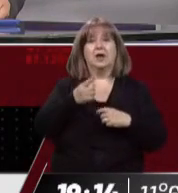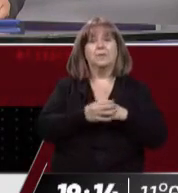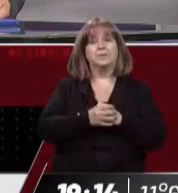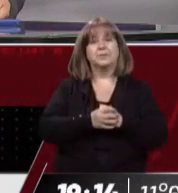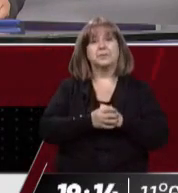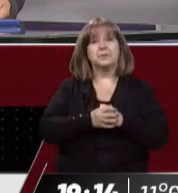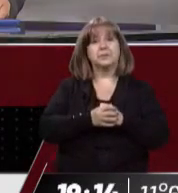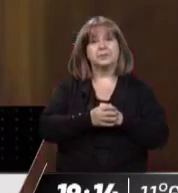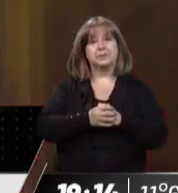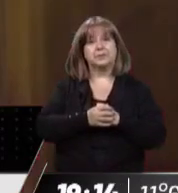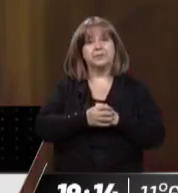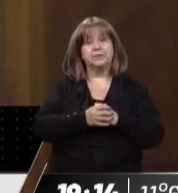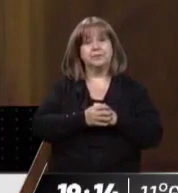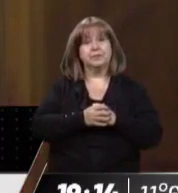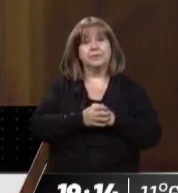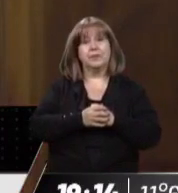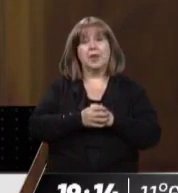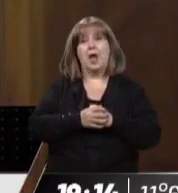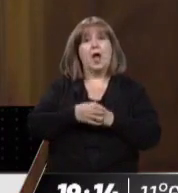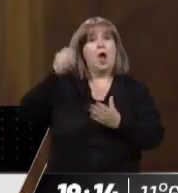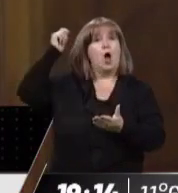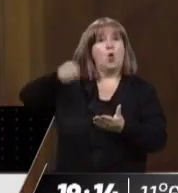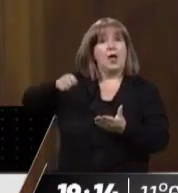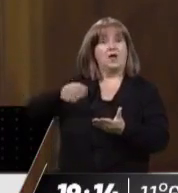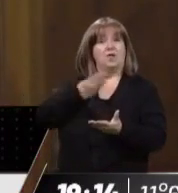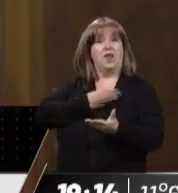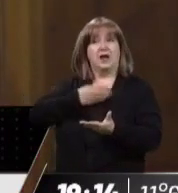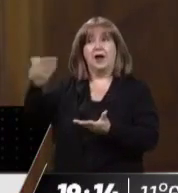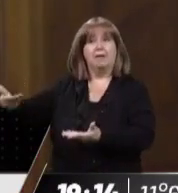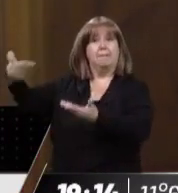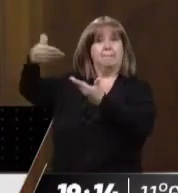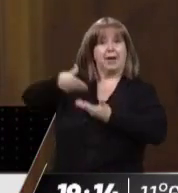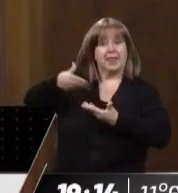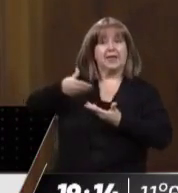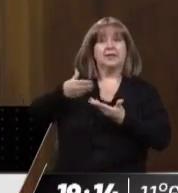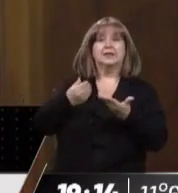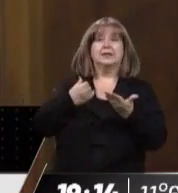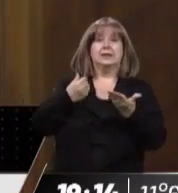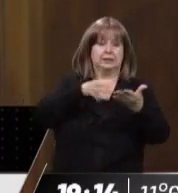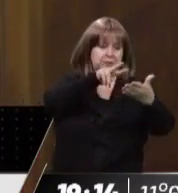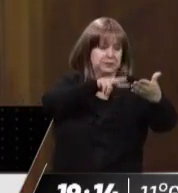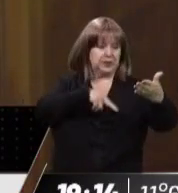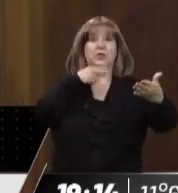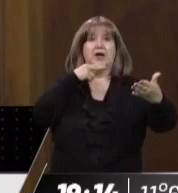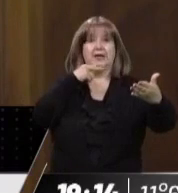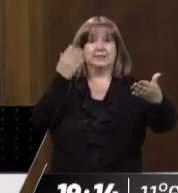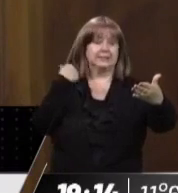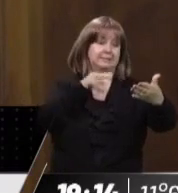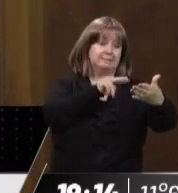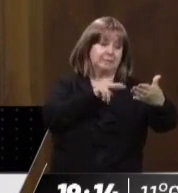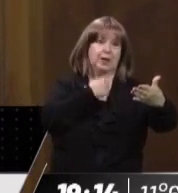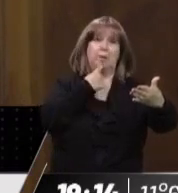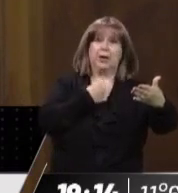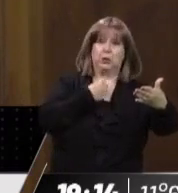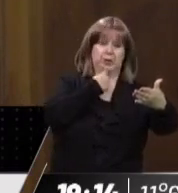justicia. El juez federal nos hizo llegar un pedido de informe el día viernes, haciendo algunas